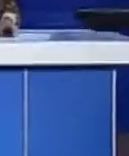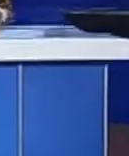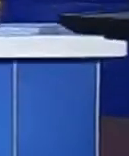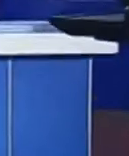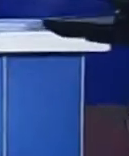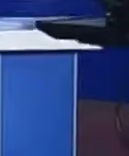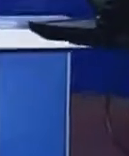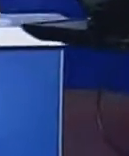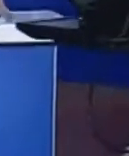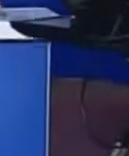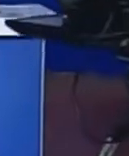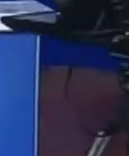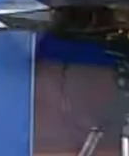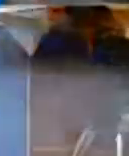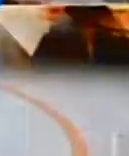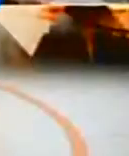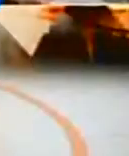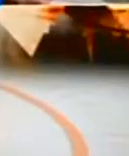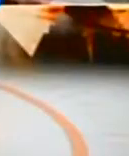Feliz noche.